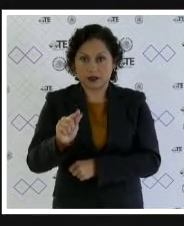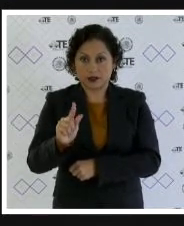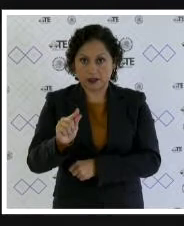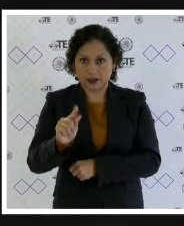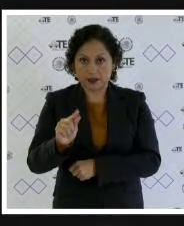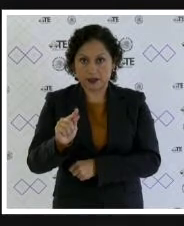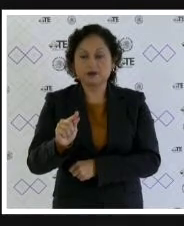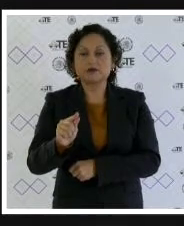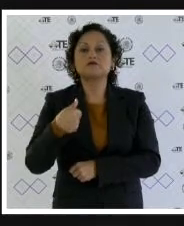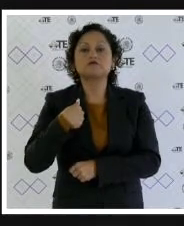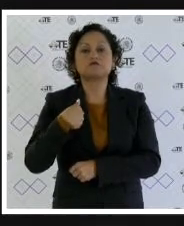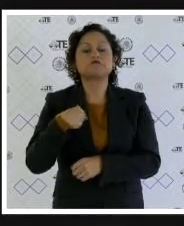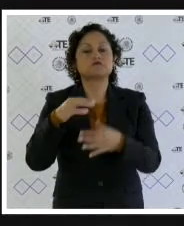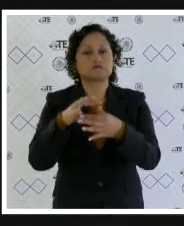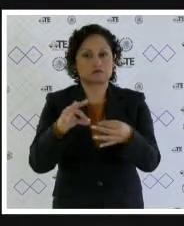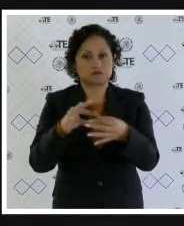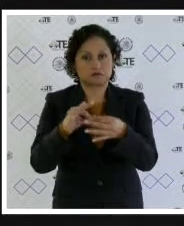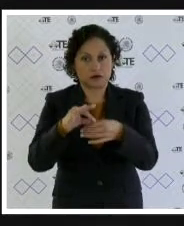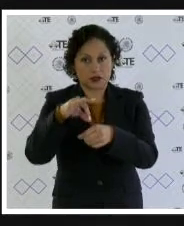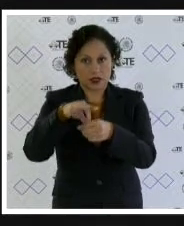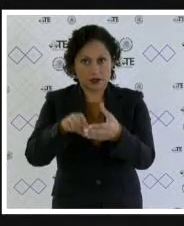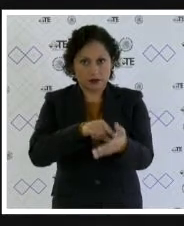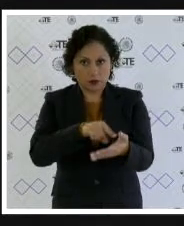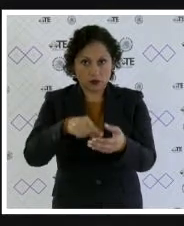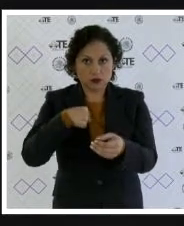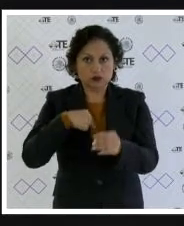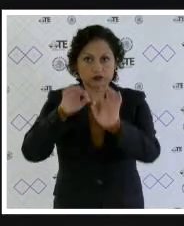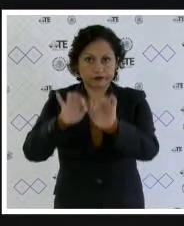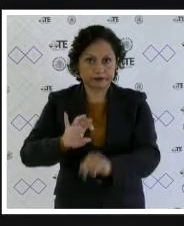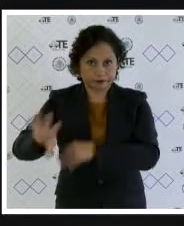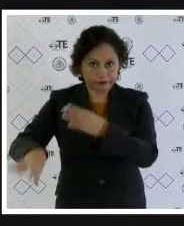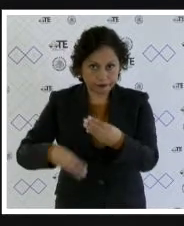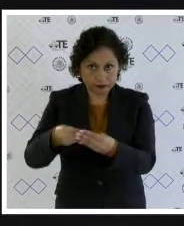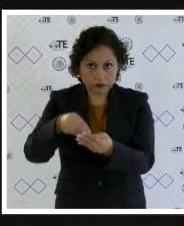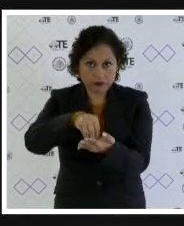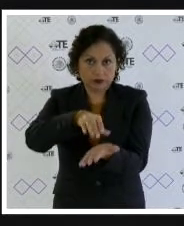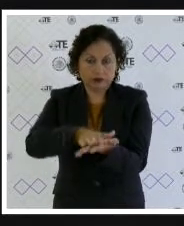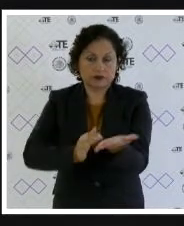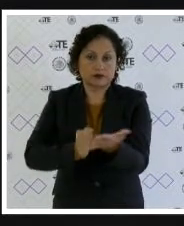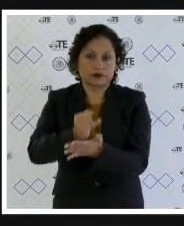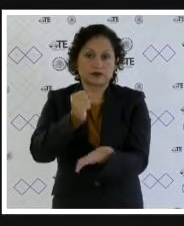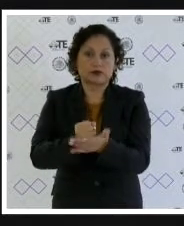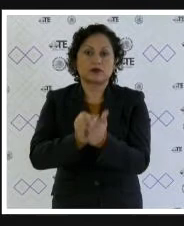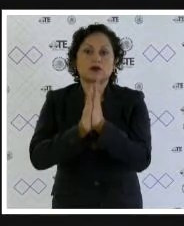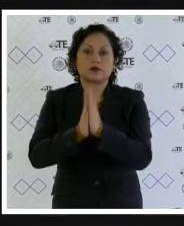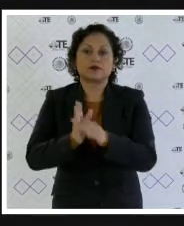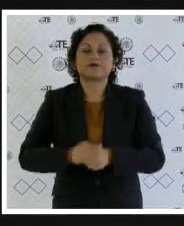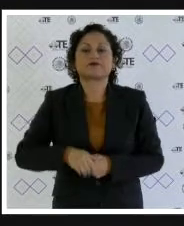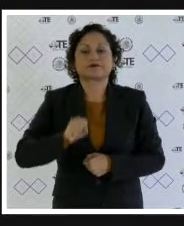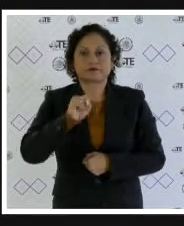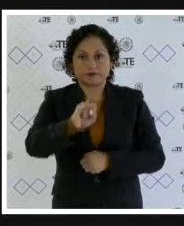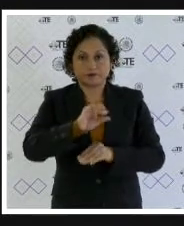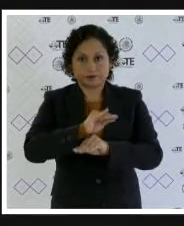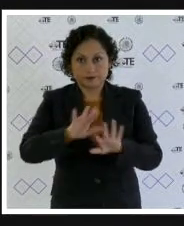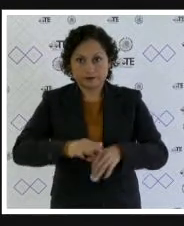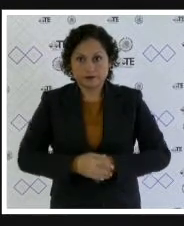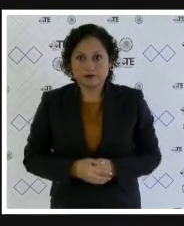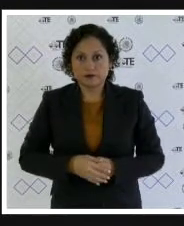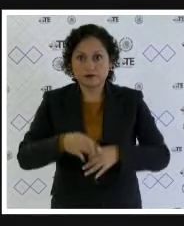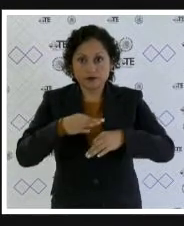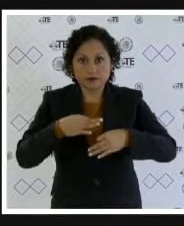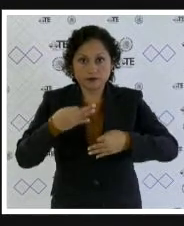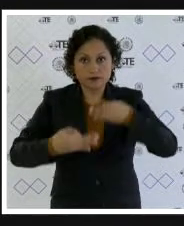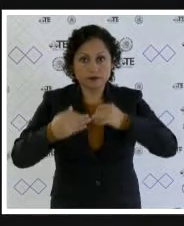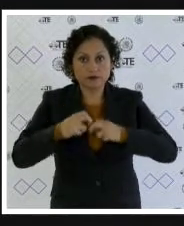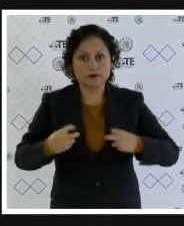presentar un voto aclaratorio que de una vez solicito sea agregado a la resolución sí con gusto magistrados magistrados el proyecto de